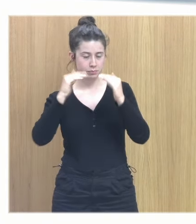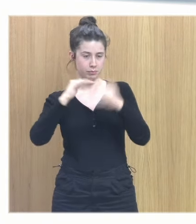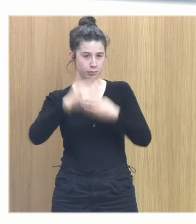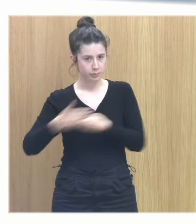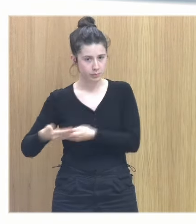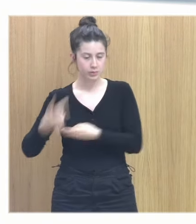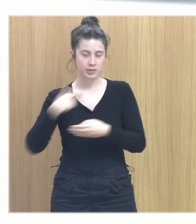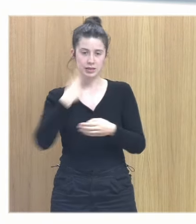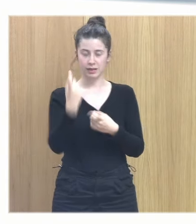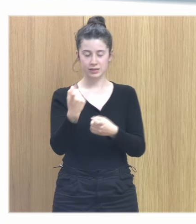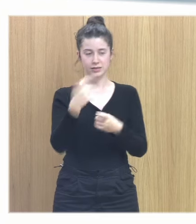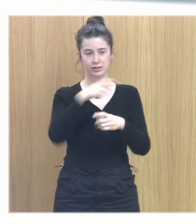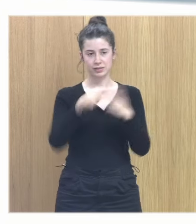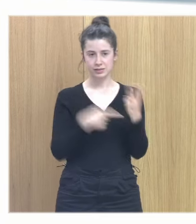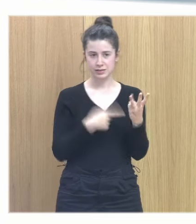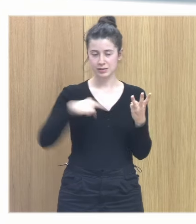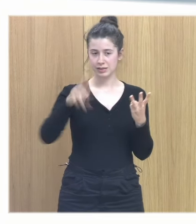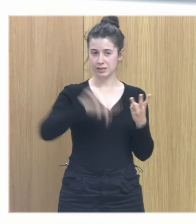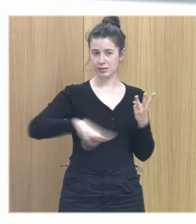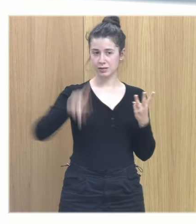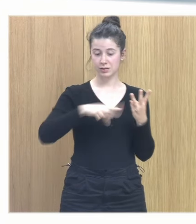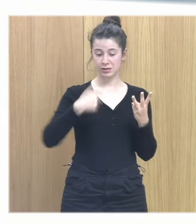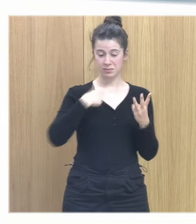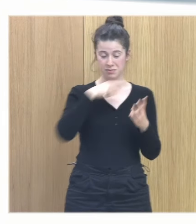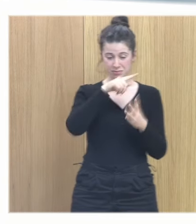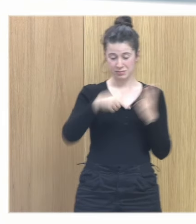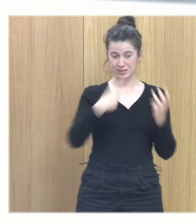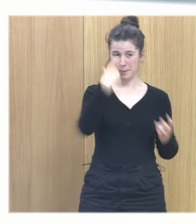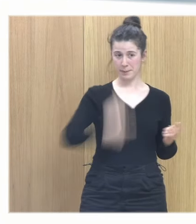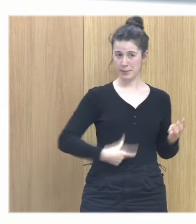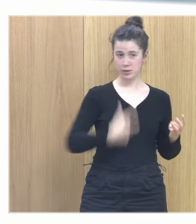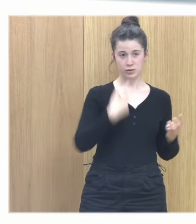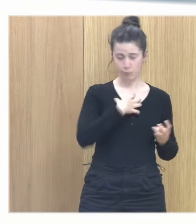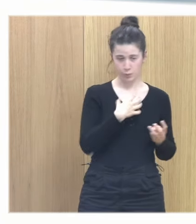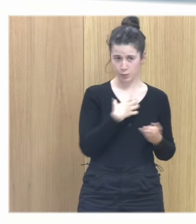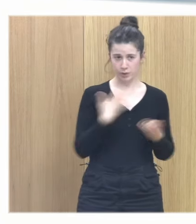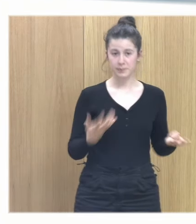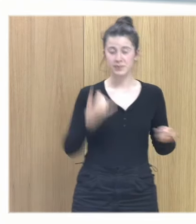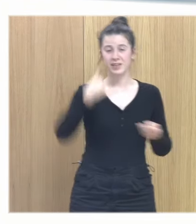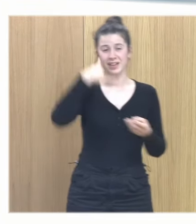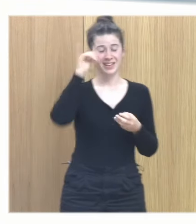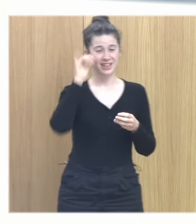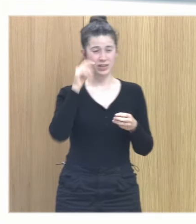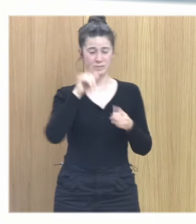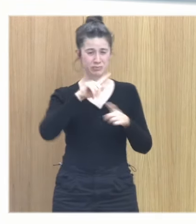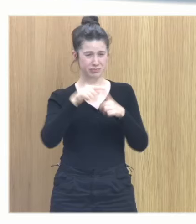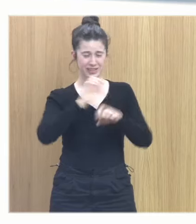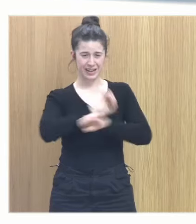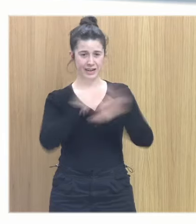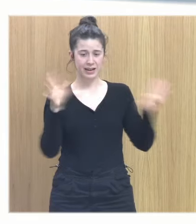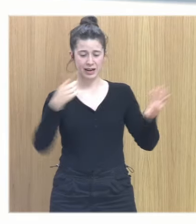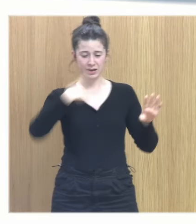y su tres insisto yo no puedo ser uno de esos tres y uno de los riesgos más claros como psicoterapeutas cuando